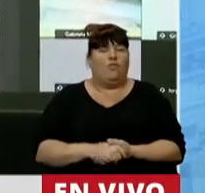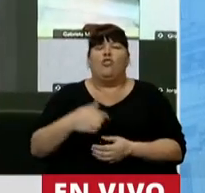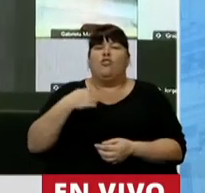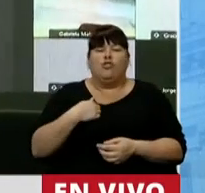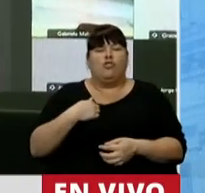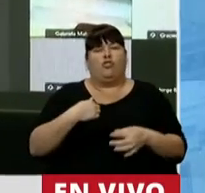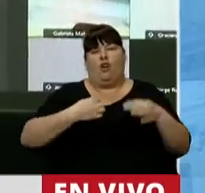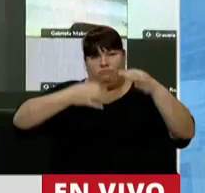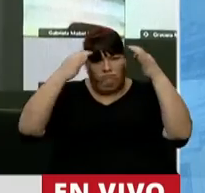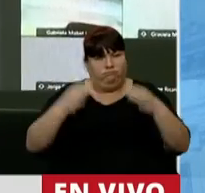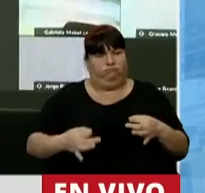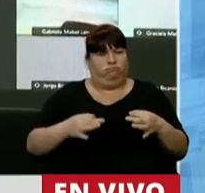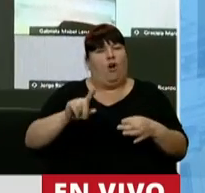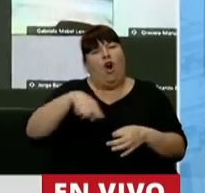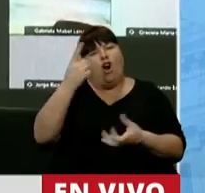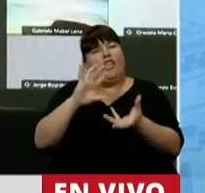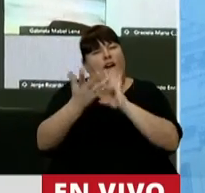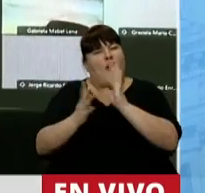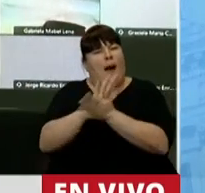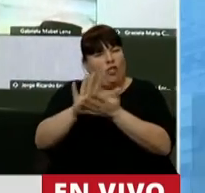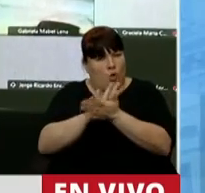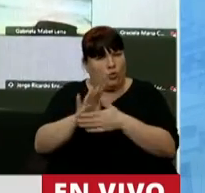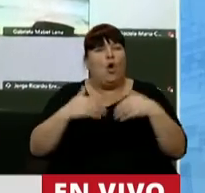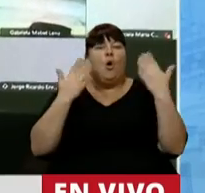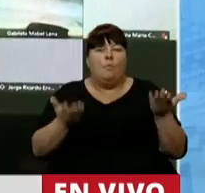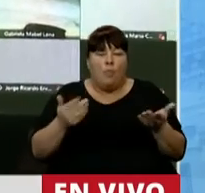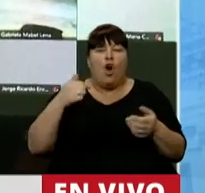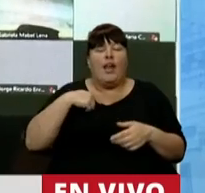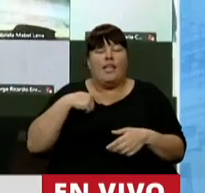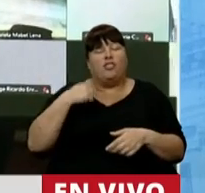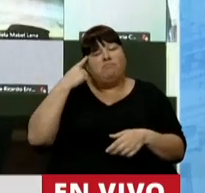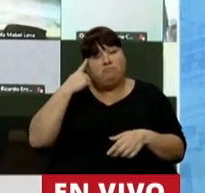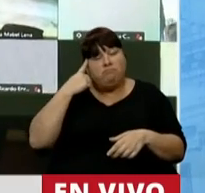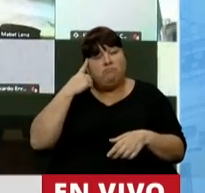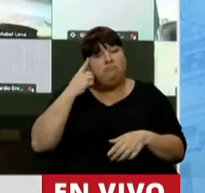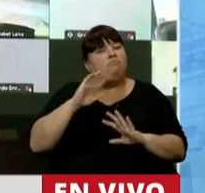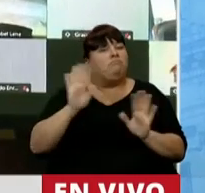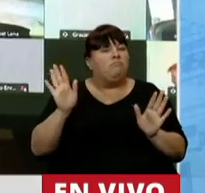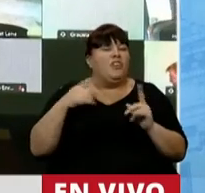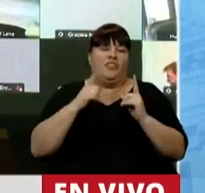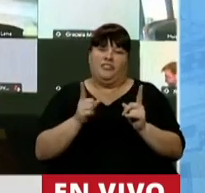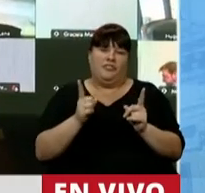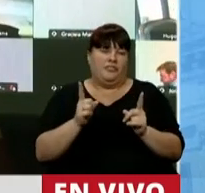absolutamente convencido de que hay otro camino y por eso vamos a optar por